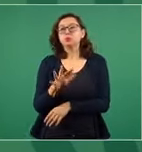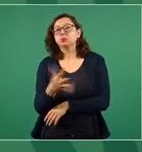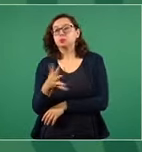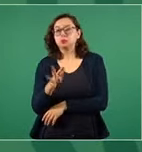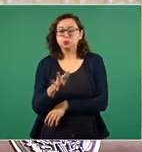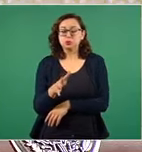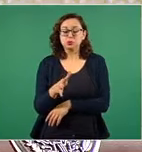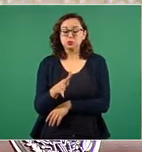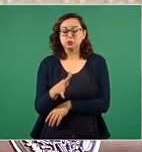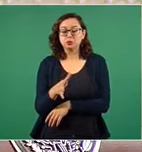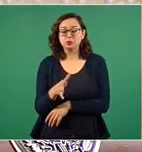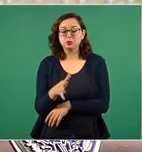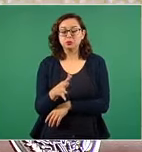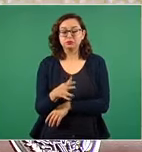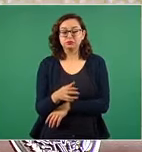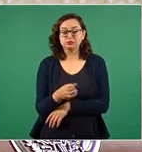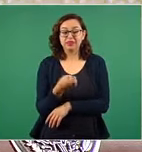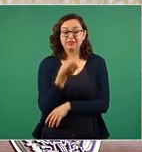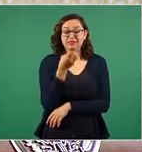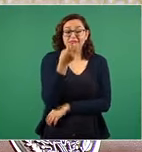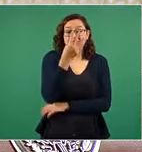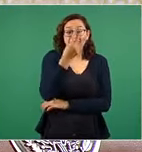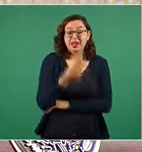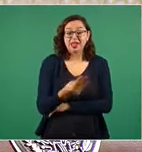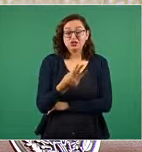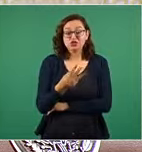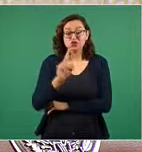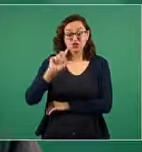a razón de tres dólares por barril